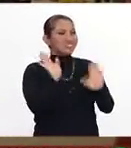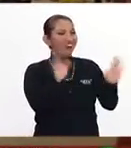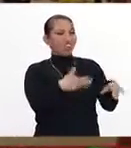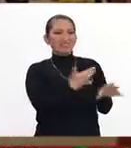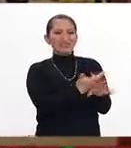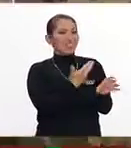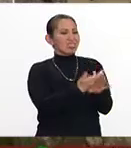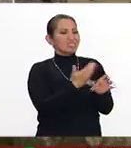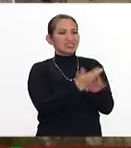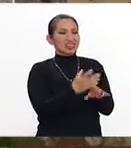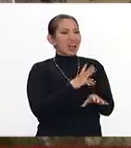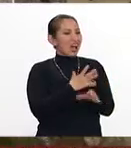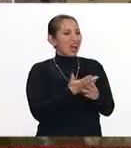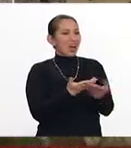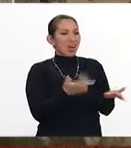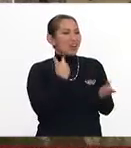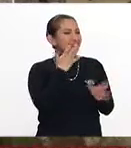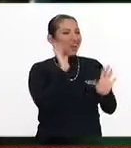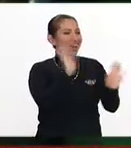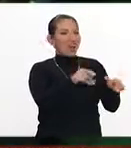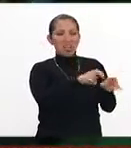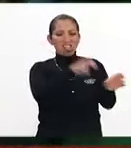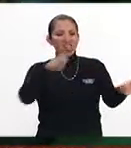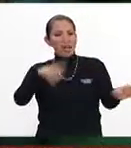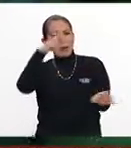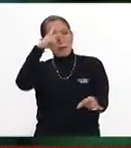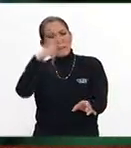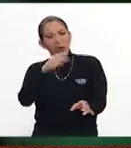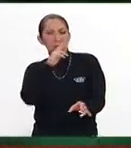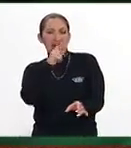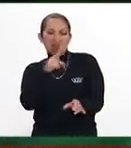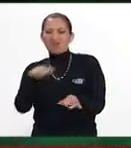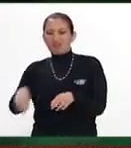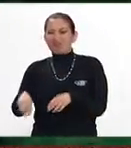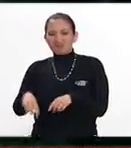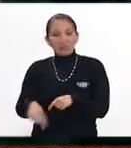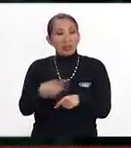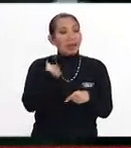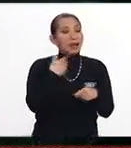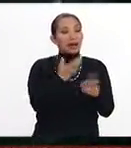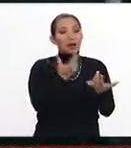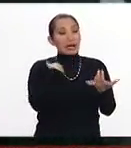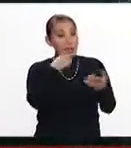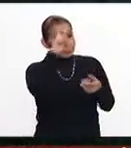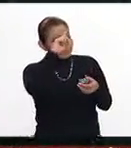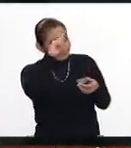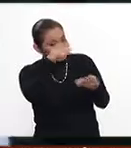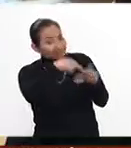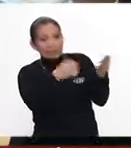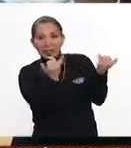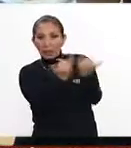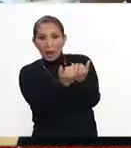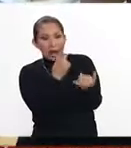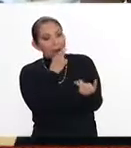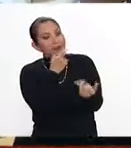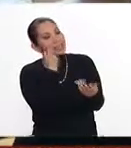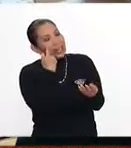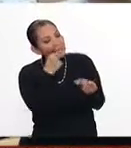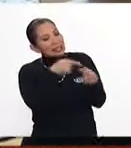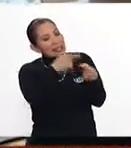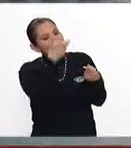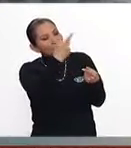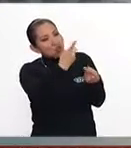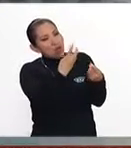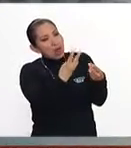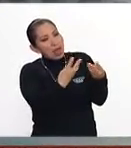quieren enviar desde ahora su dinero a México, pues se les indican cuáles son las opciones y los canales